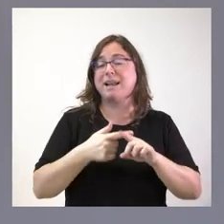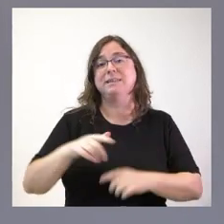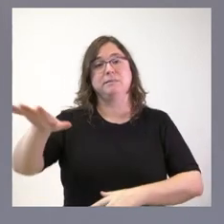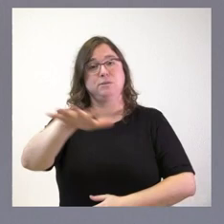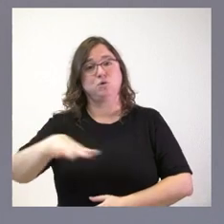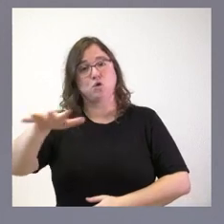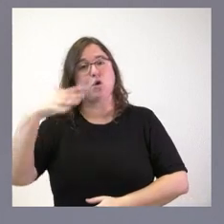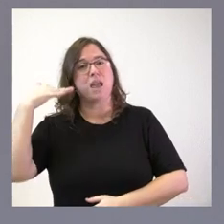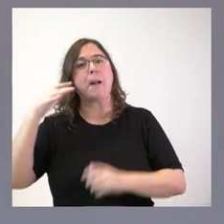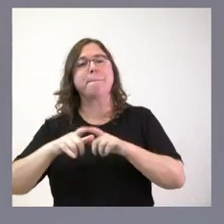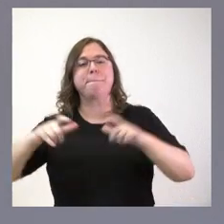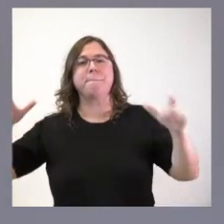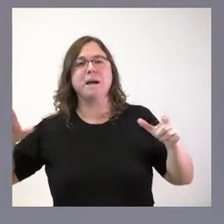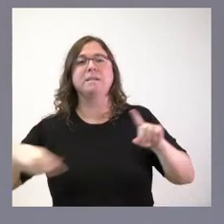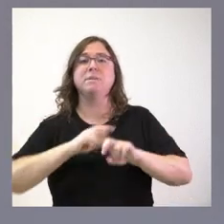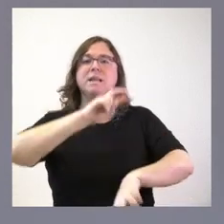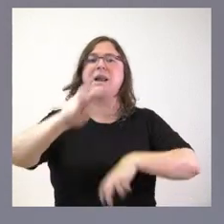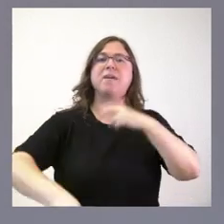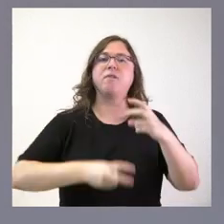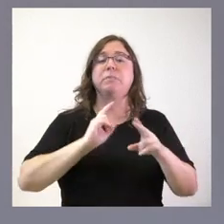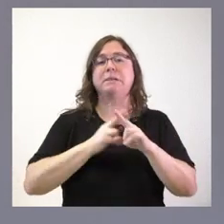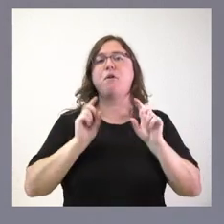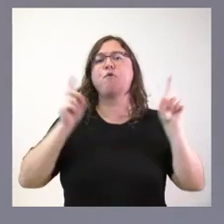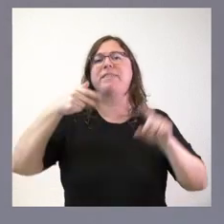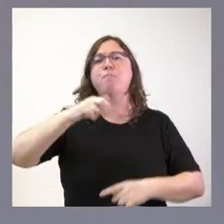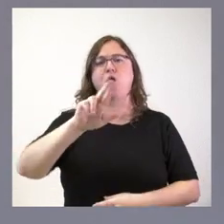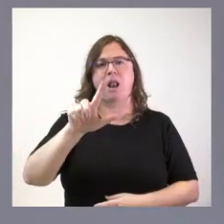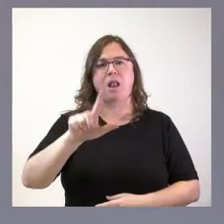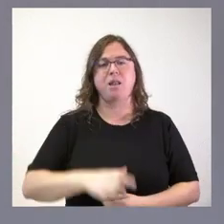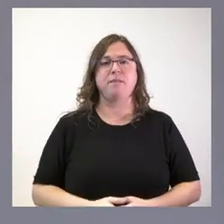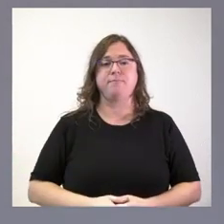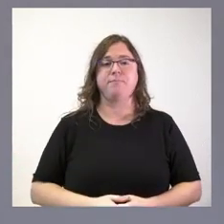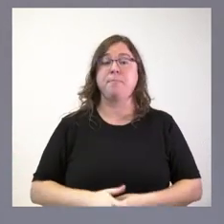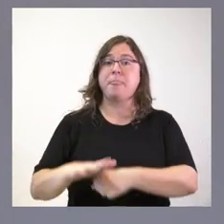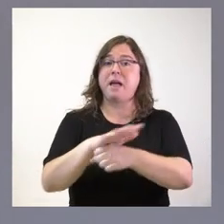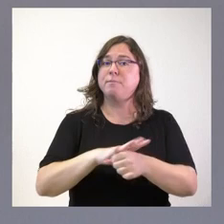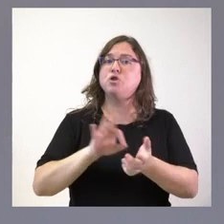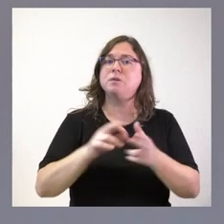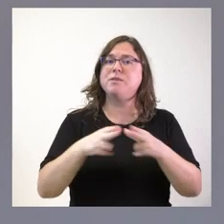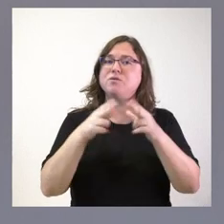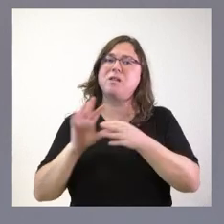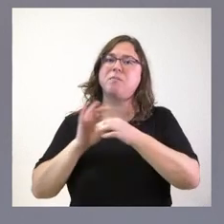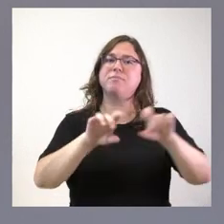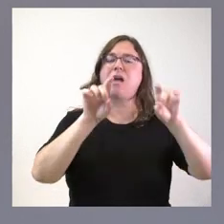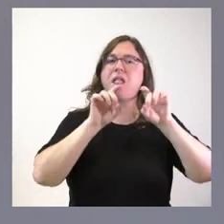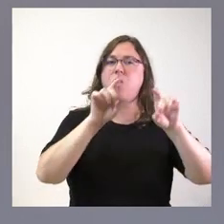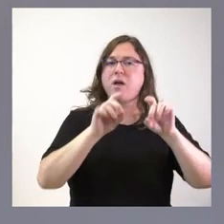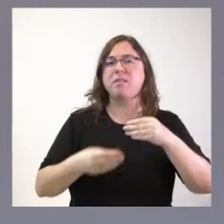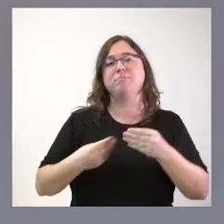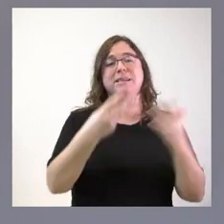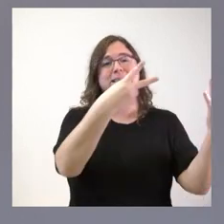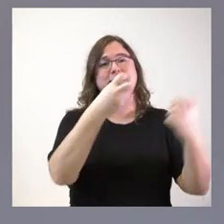reforma de Fuente de la Mora. En el ámbito de los servicios sociales, también vinculados a educación, una aportación de